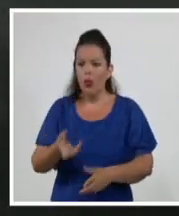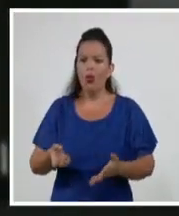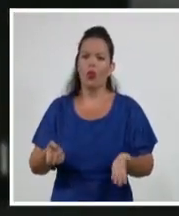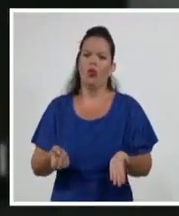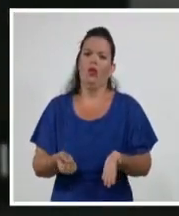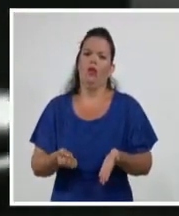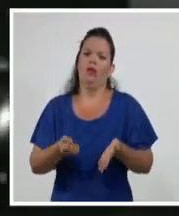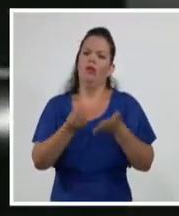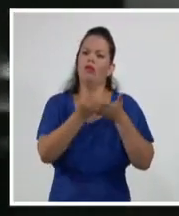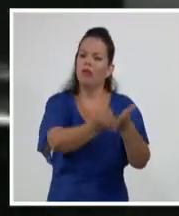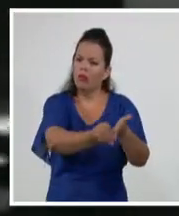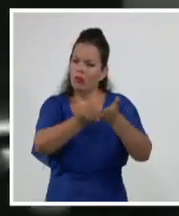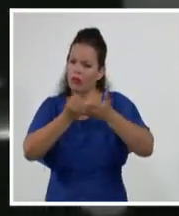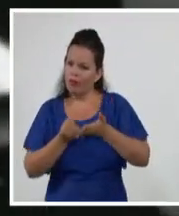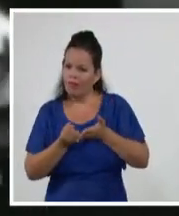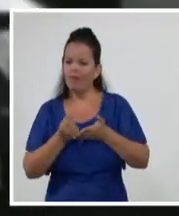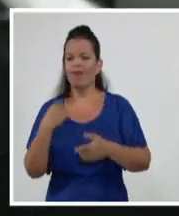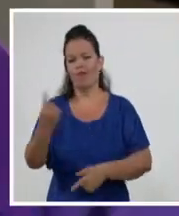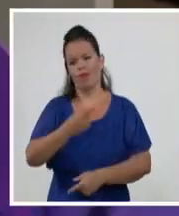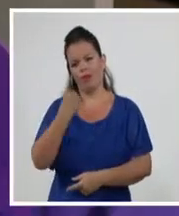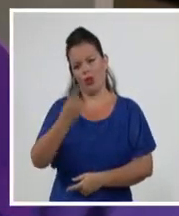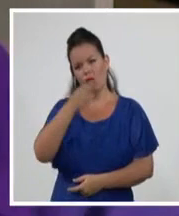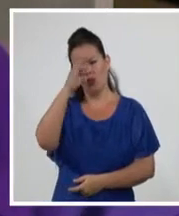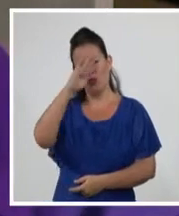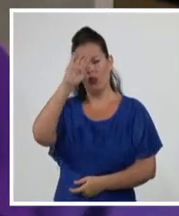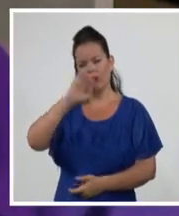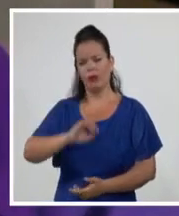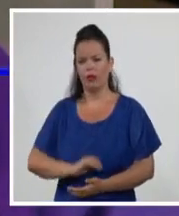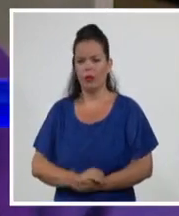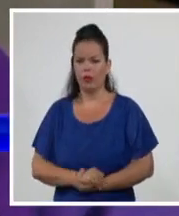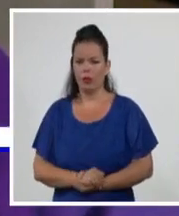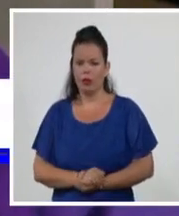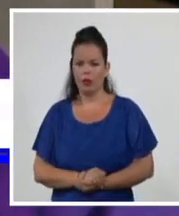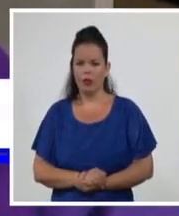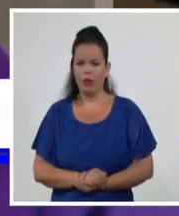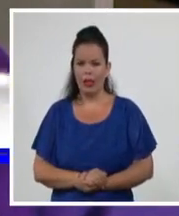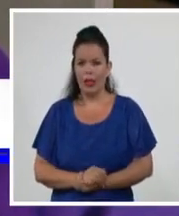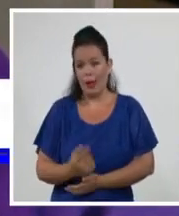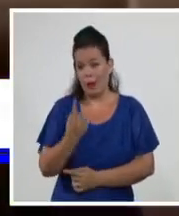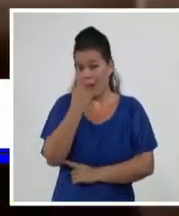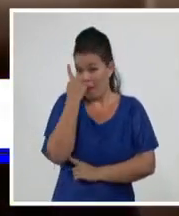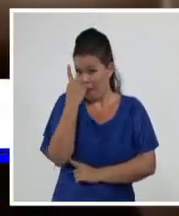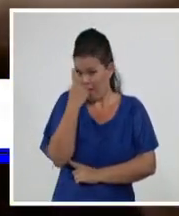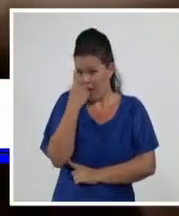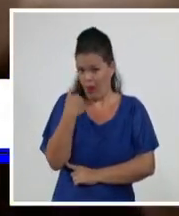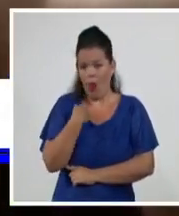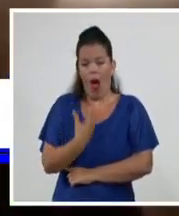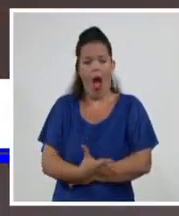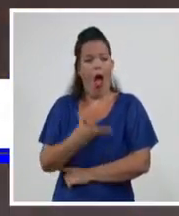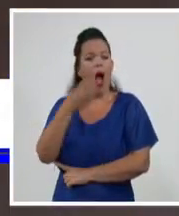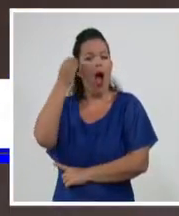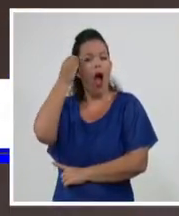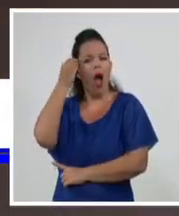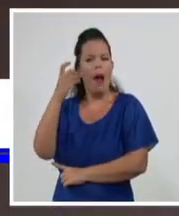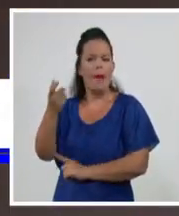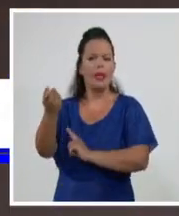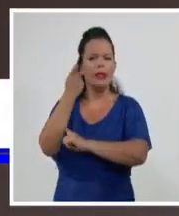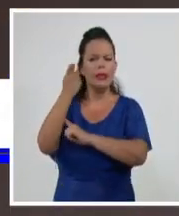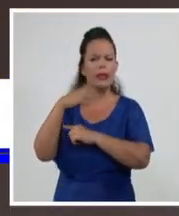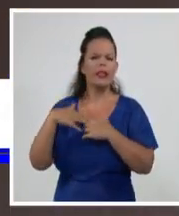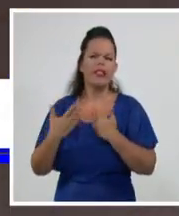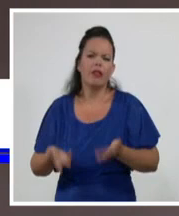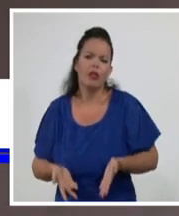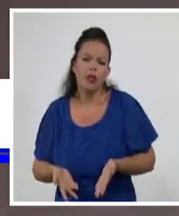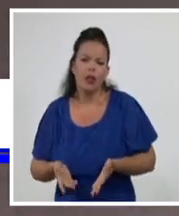en función de la causa de los cubanos. La primera lección que aprendimos de ellos fue que en menos